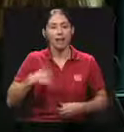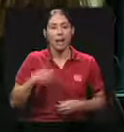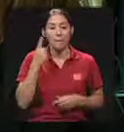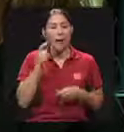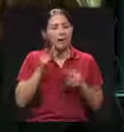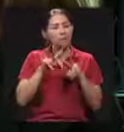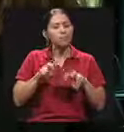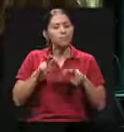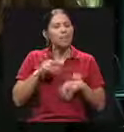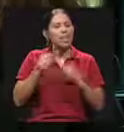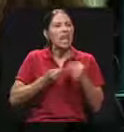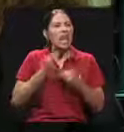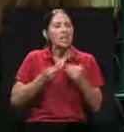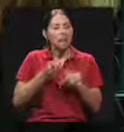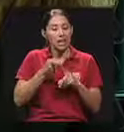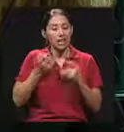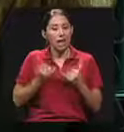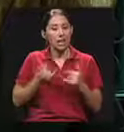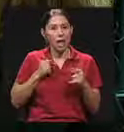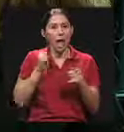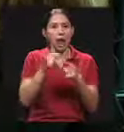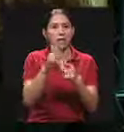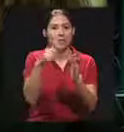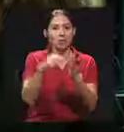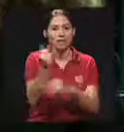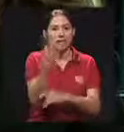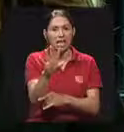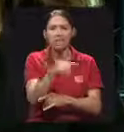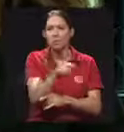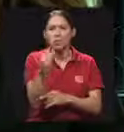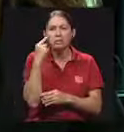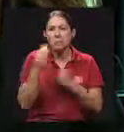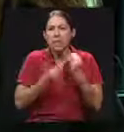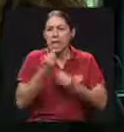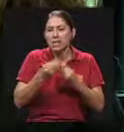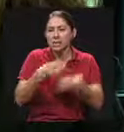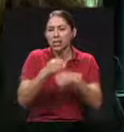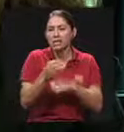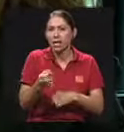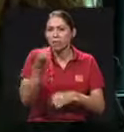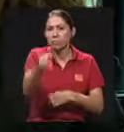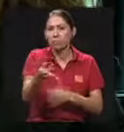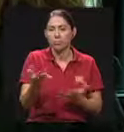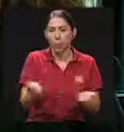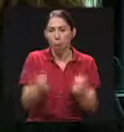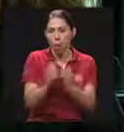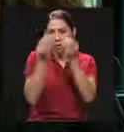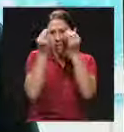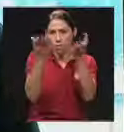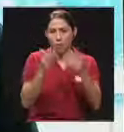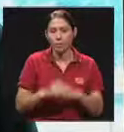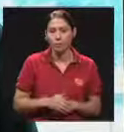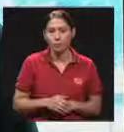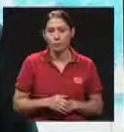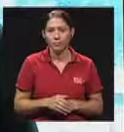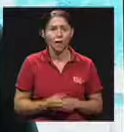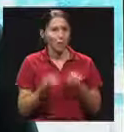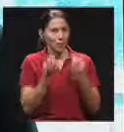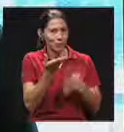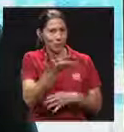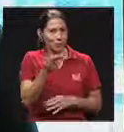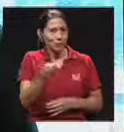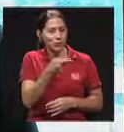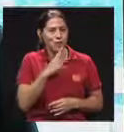2015 qué hacer, qué preven ustedes y qué tipo de decisiones se va a tomar a partir de este informe. Bueno, vamos a ver, son muchos puntos los que